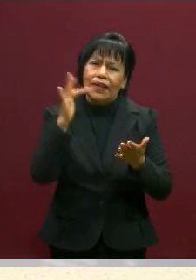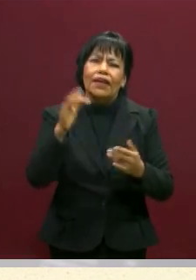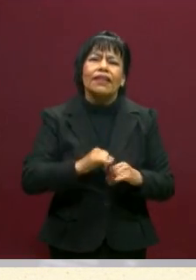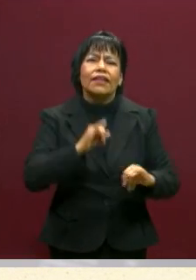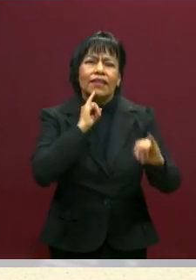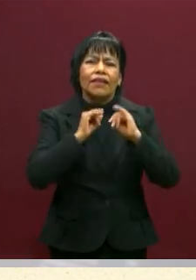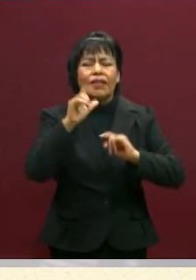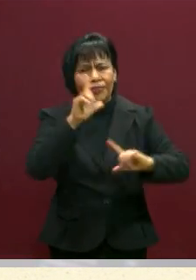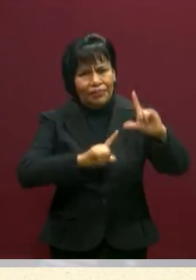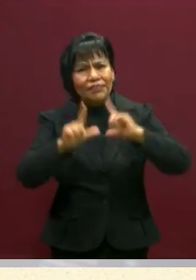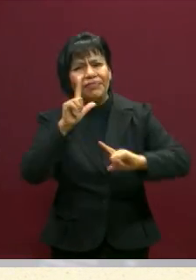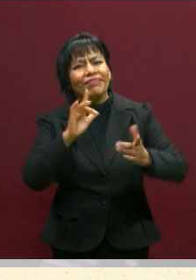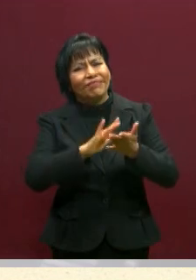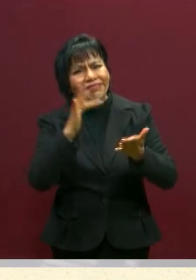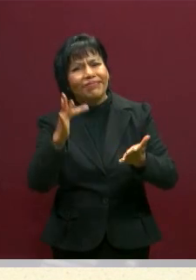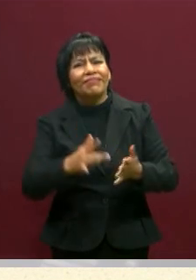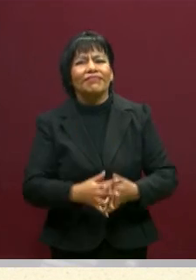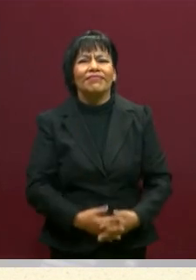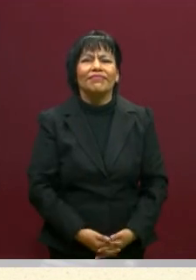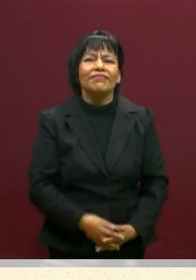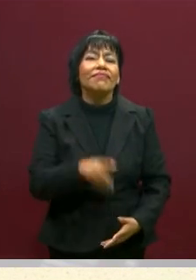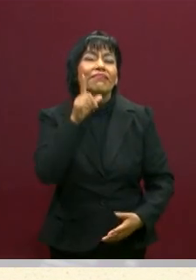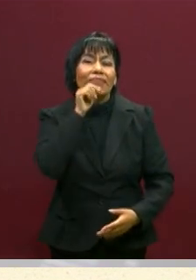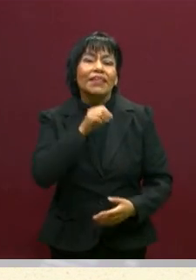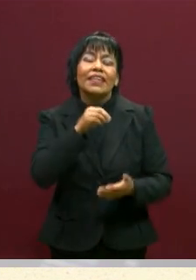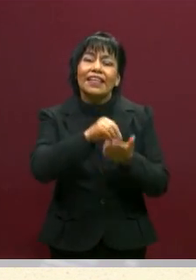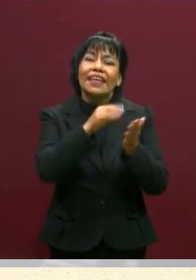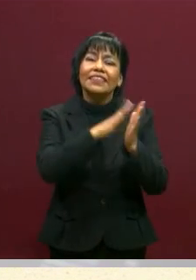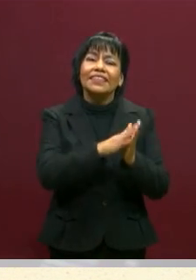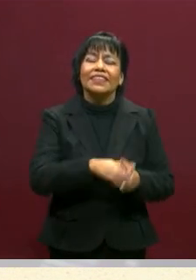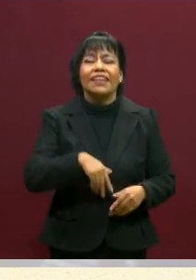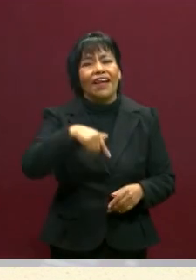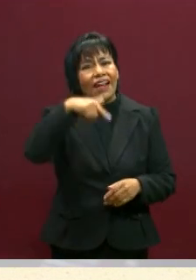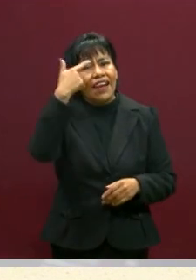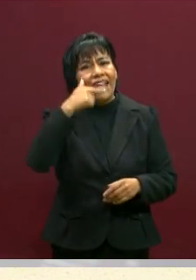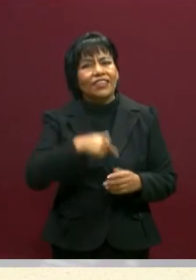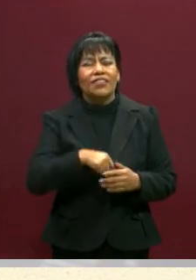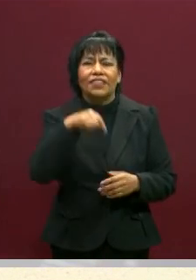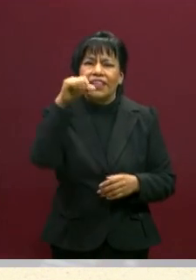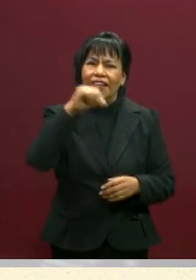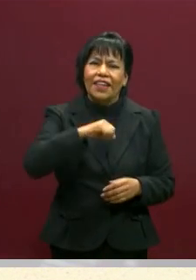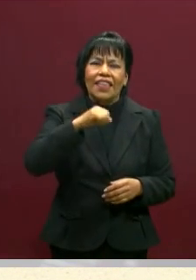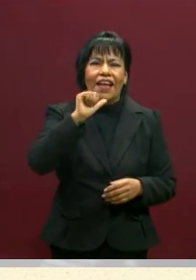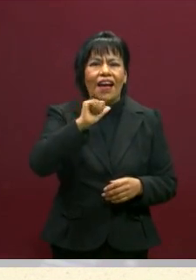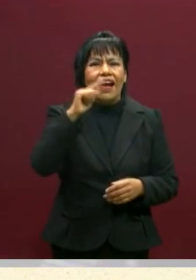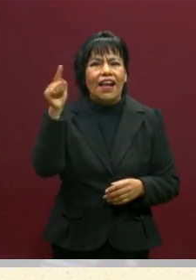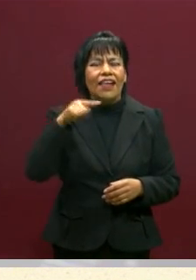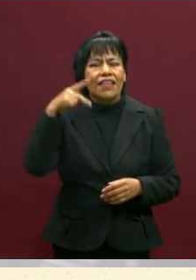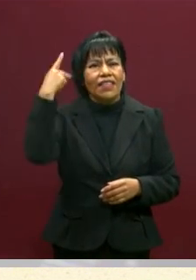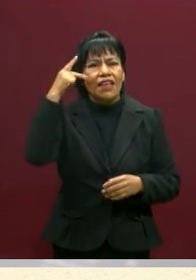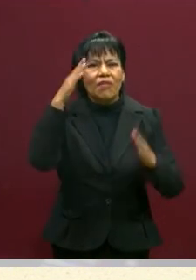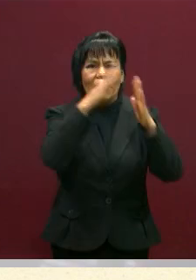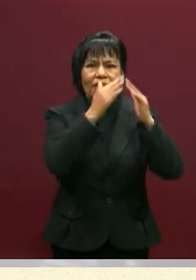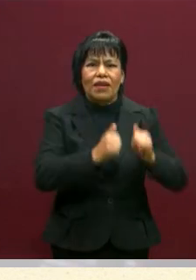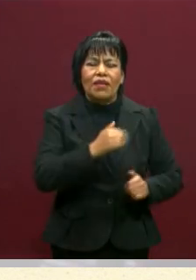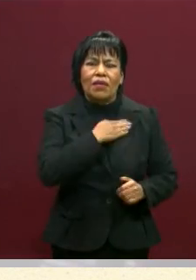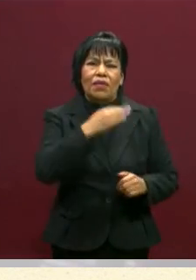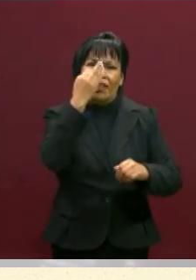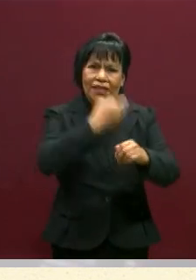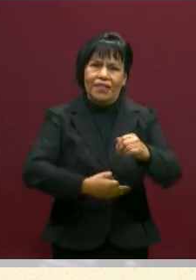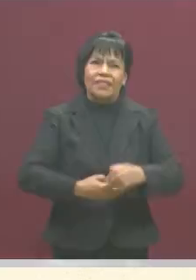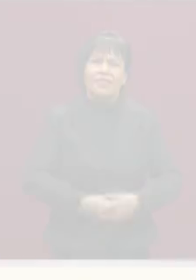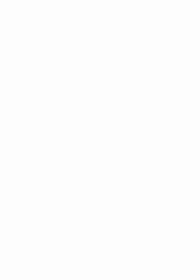García, nuestra intérprete en lengua de señas mexicana. Mañana tenemos una cita en punto de las 12 aquí, de la Alaceta Puebla en Casa. Que pasen buena tarde.